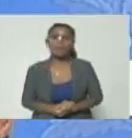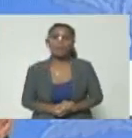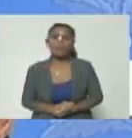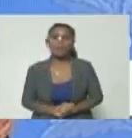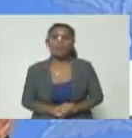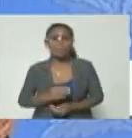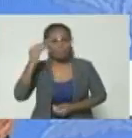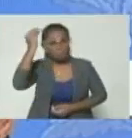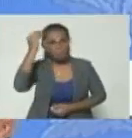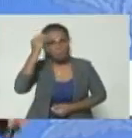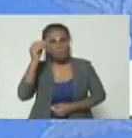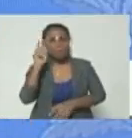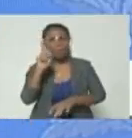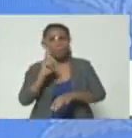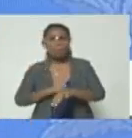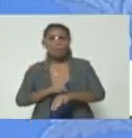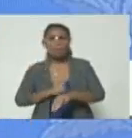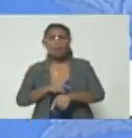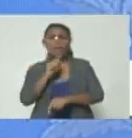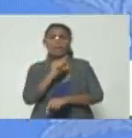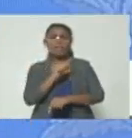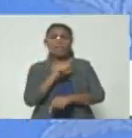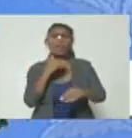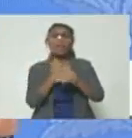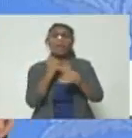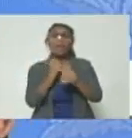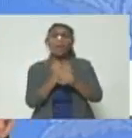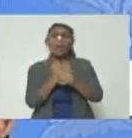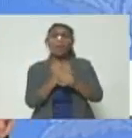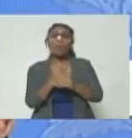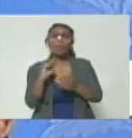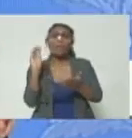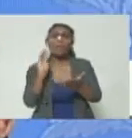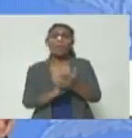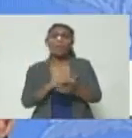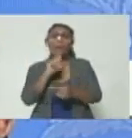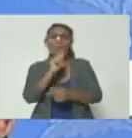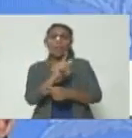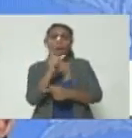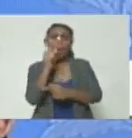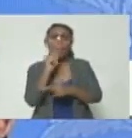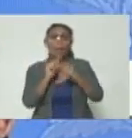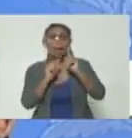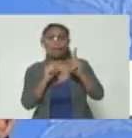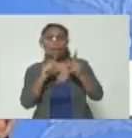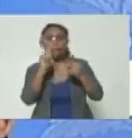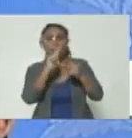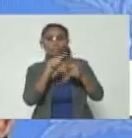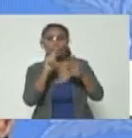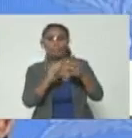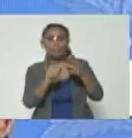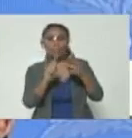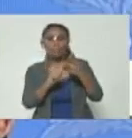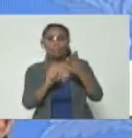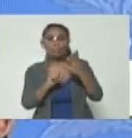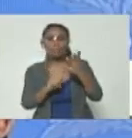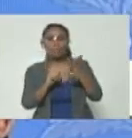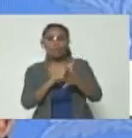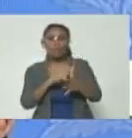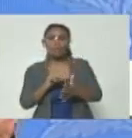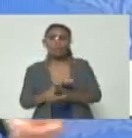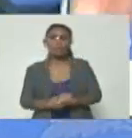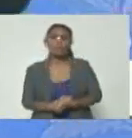imagínense por un momento que esto sea igualito como lo está poniendo Gilbert Caro Hasler Iglesias Emilio Graterón Freddy